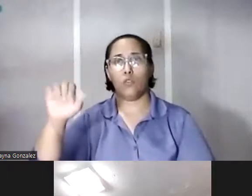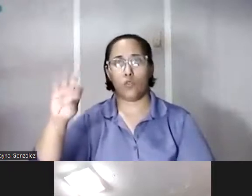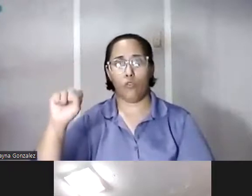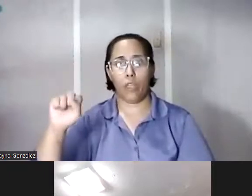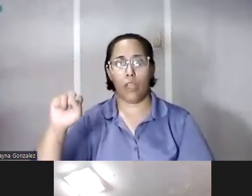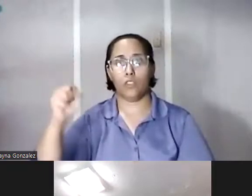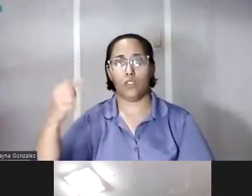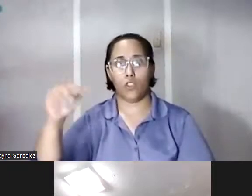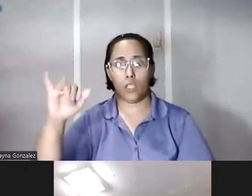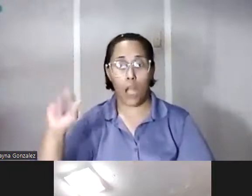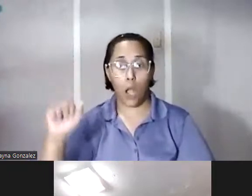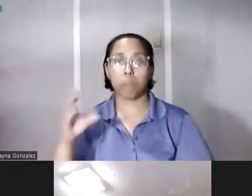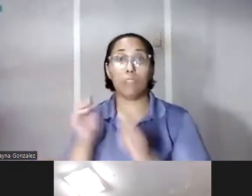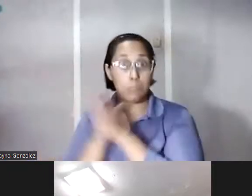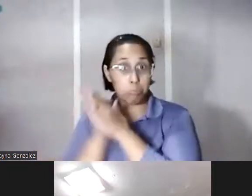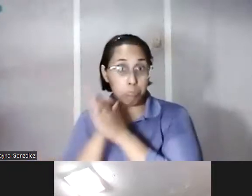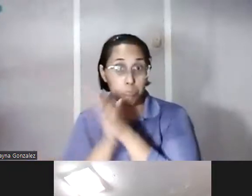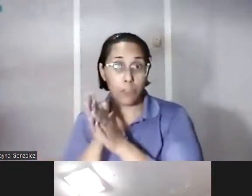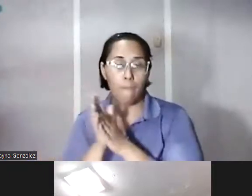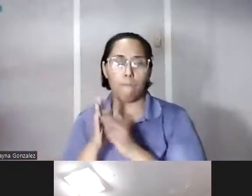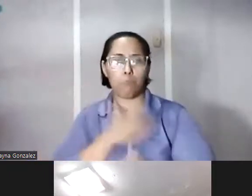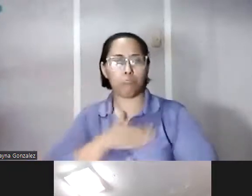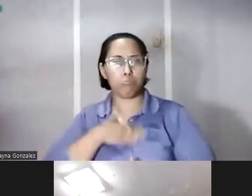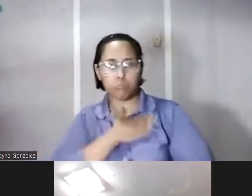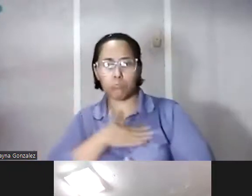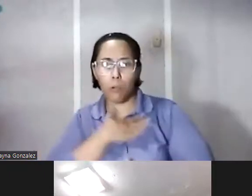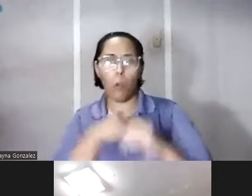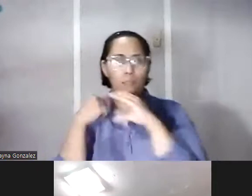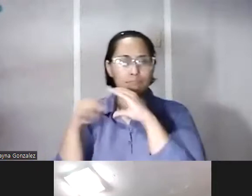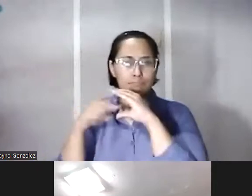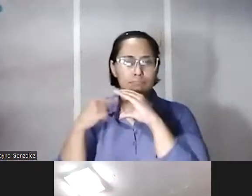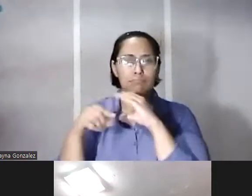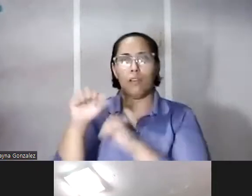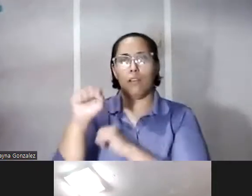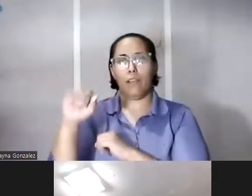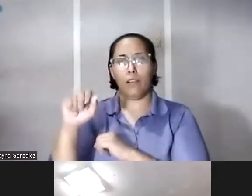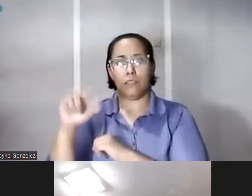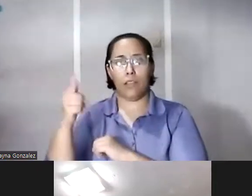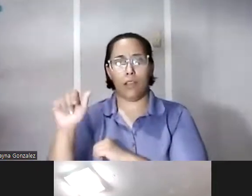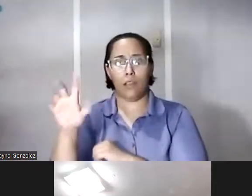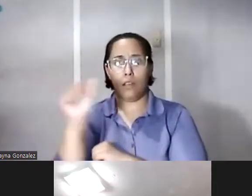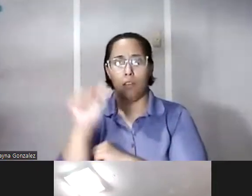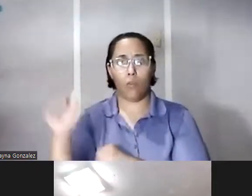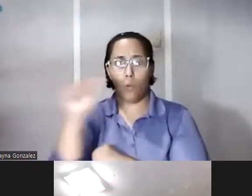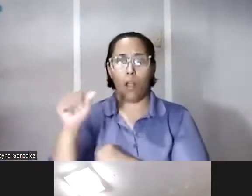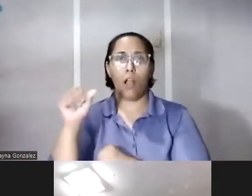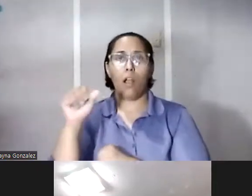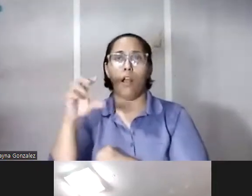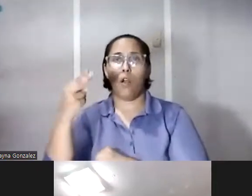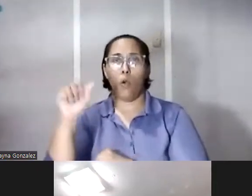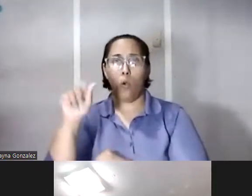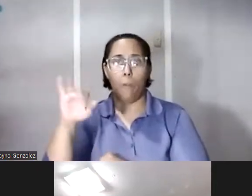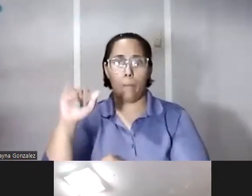nos envían un correo electrónico a museofeliza arroba hotmail.com el mes de junio tendremos